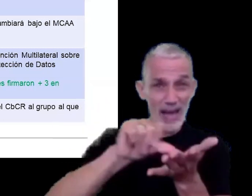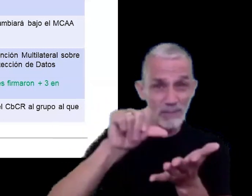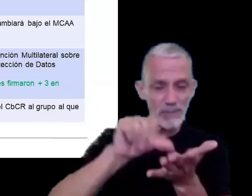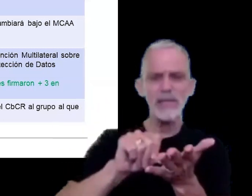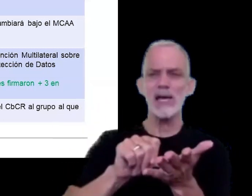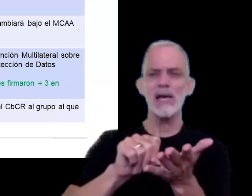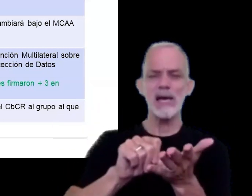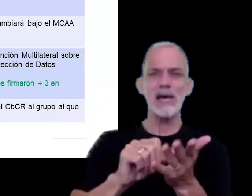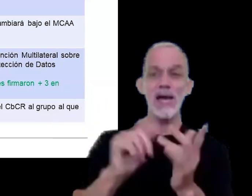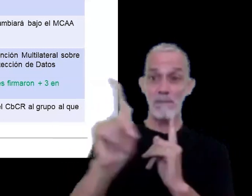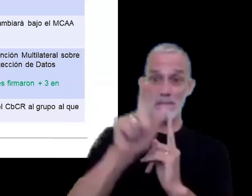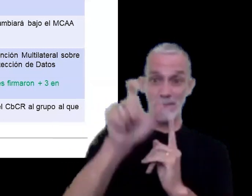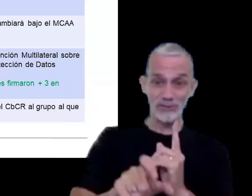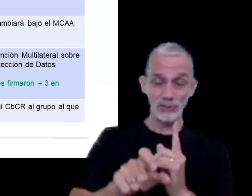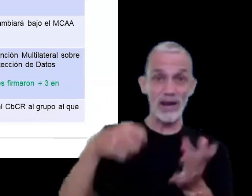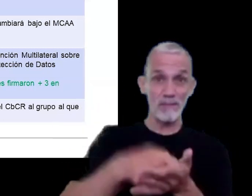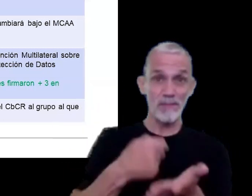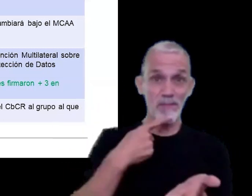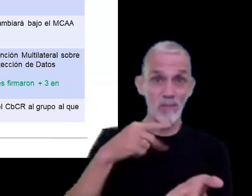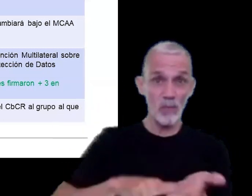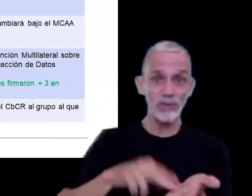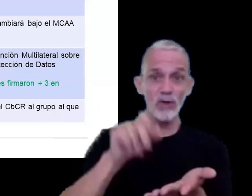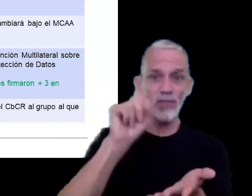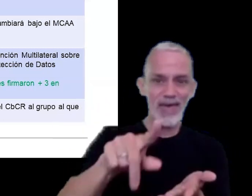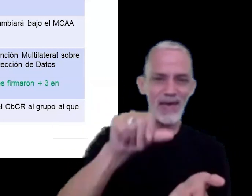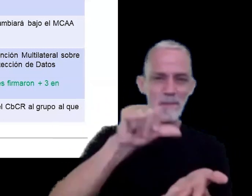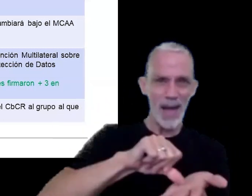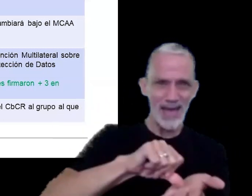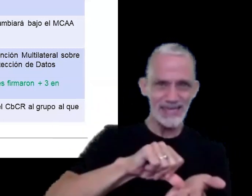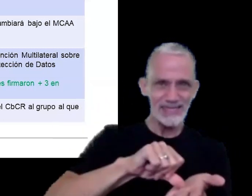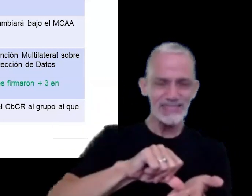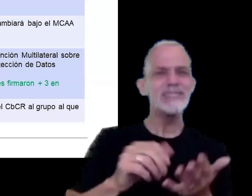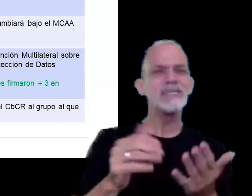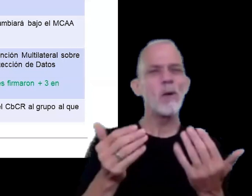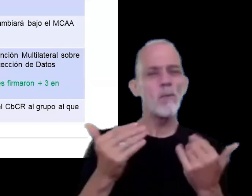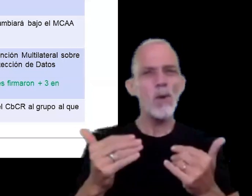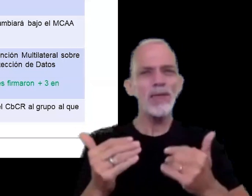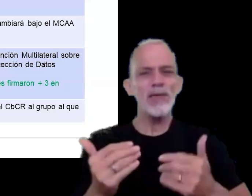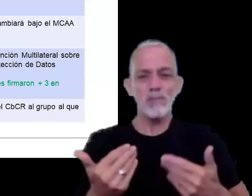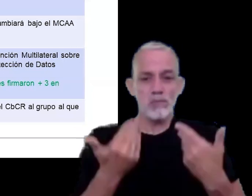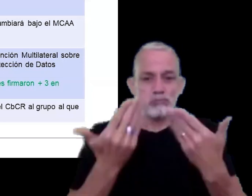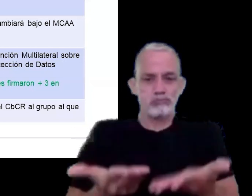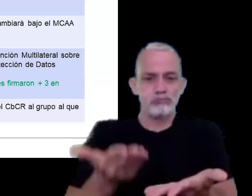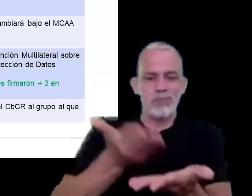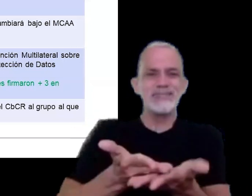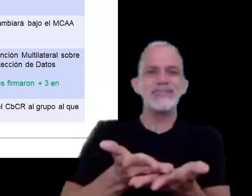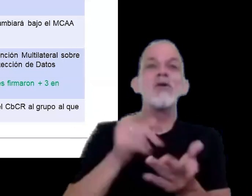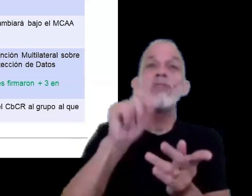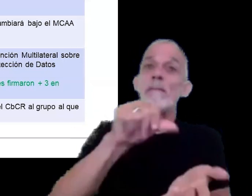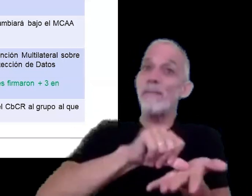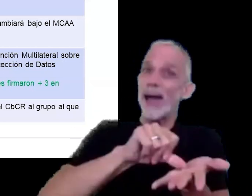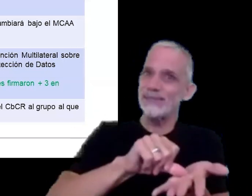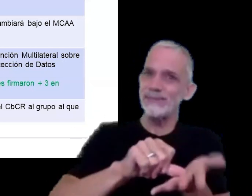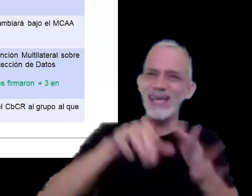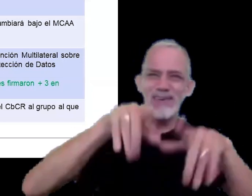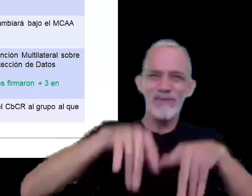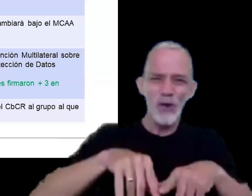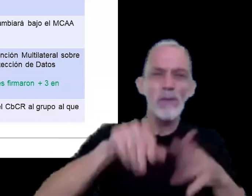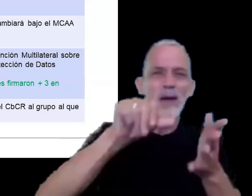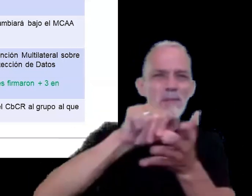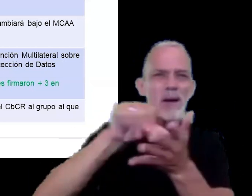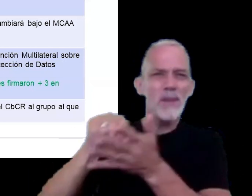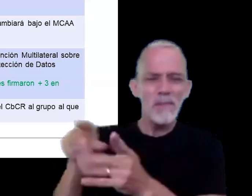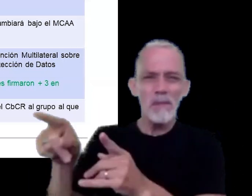contribuyente local realice una presentación local de ese informe país por país